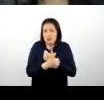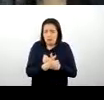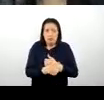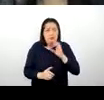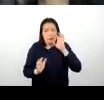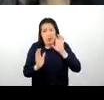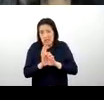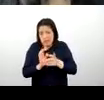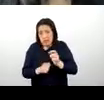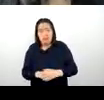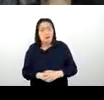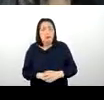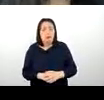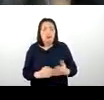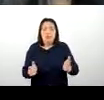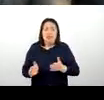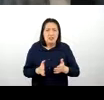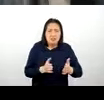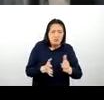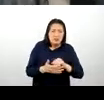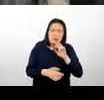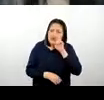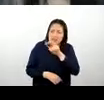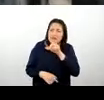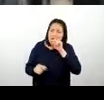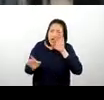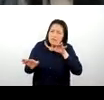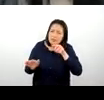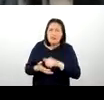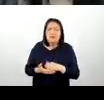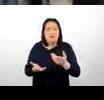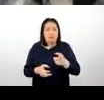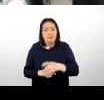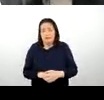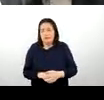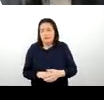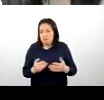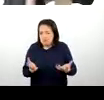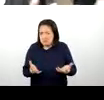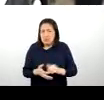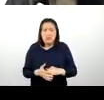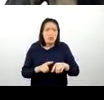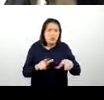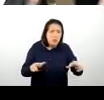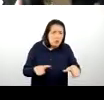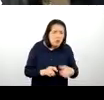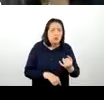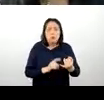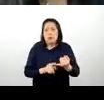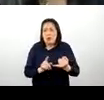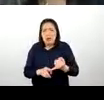Por ejemplo, tenemos el tema de la ruta del avistamiento de aves que pasa por las zonas de Pacobamba,